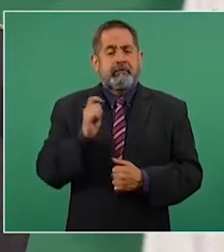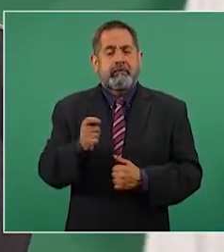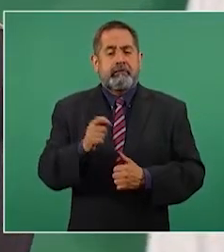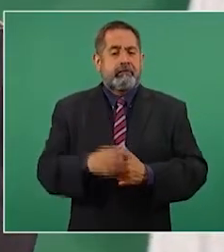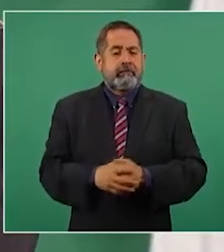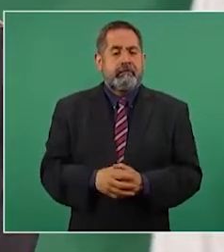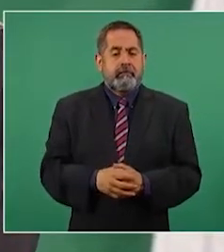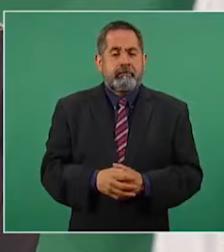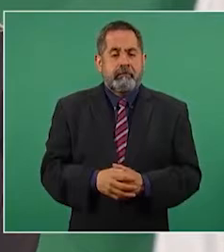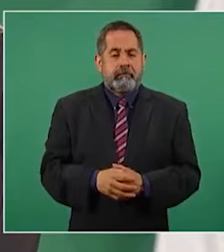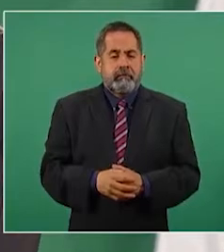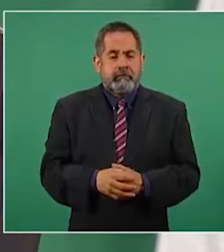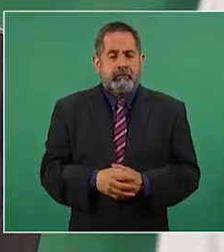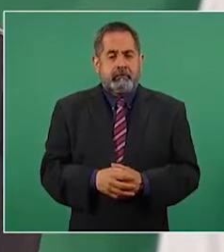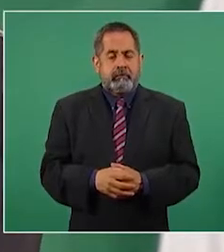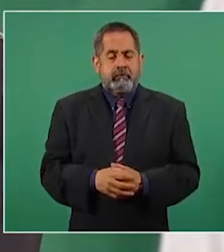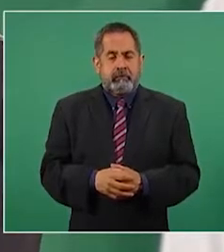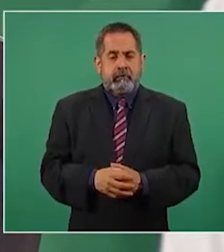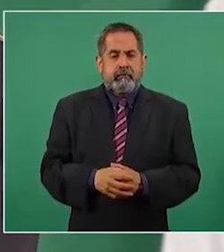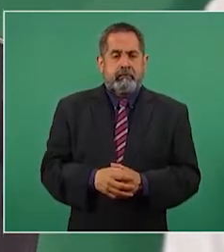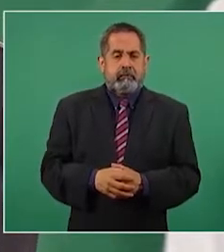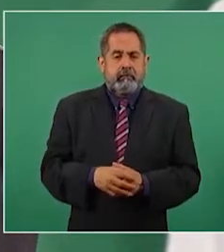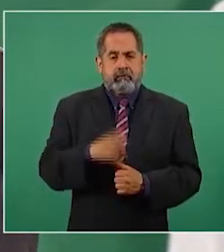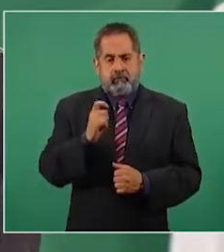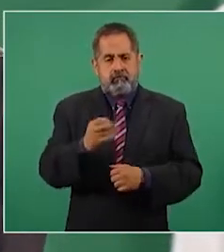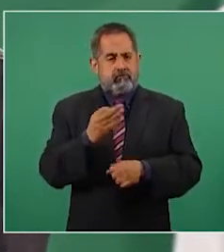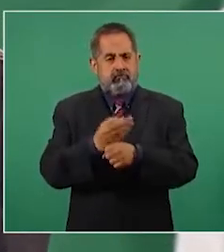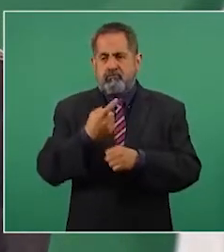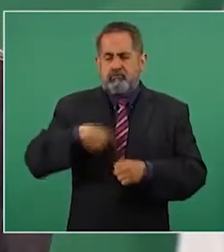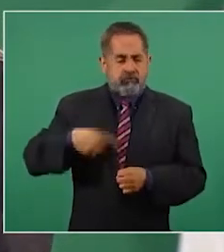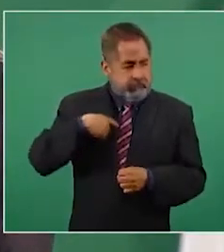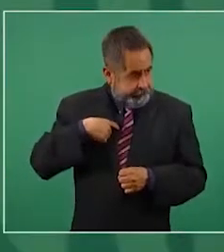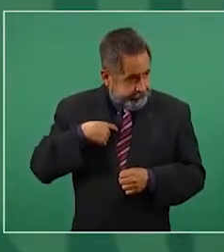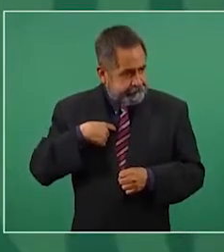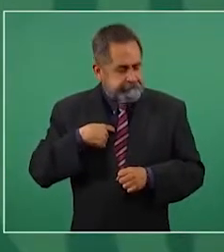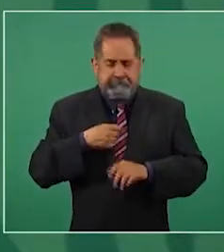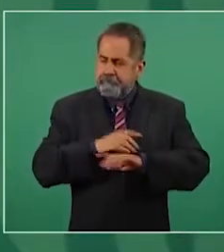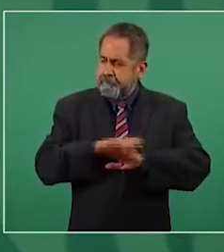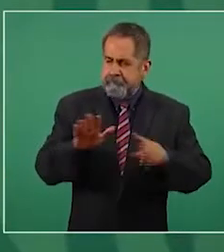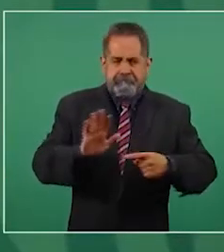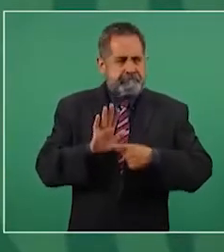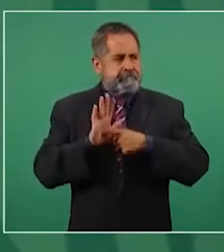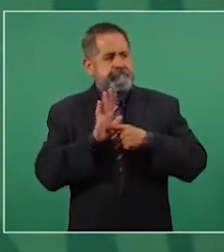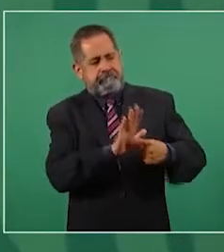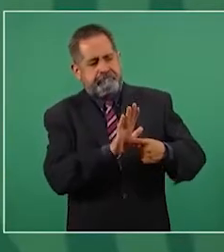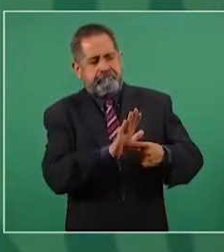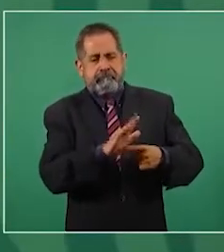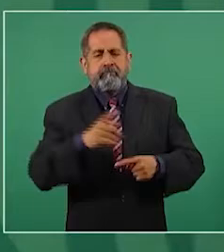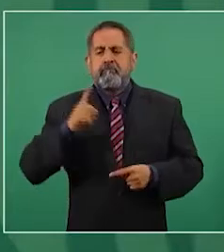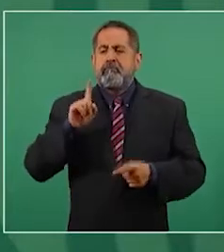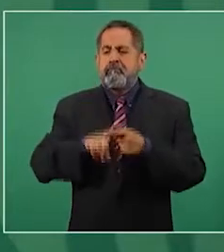dar un ejemplo de sensatez